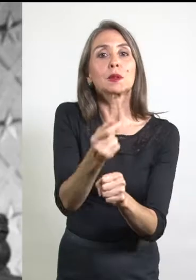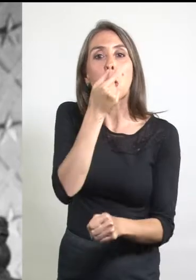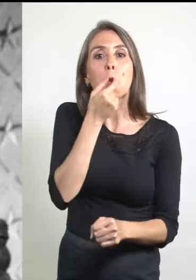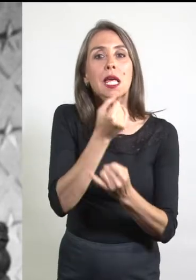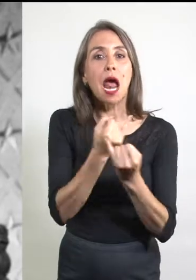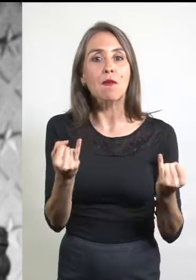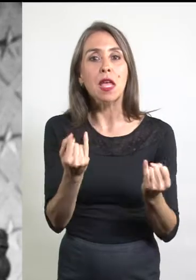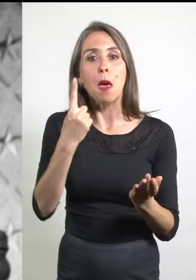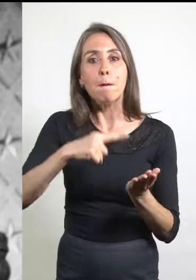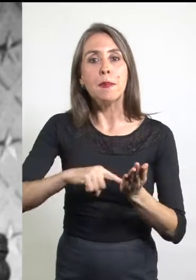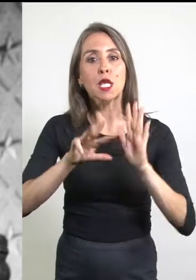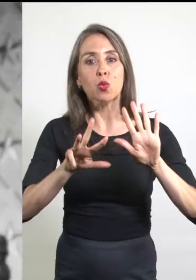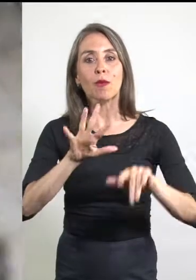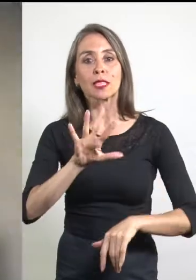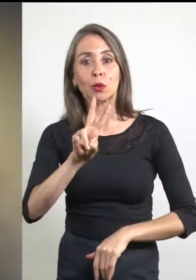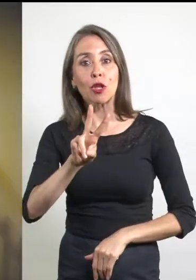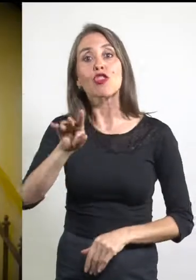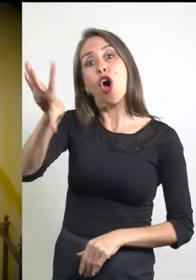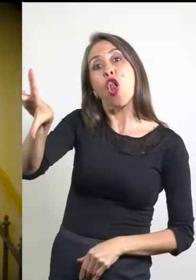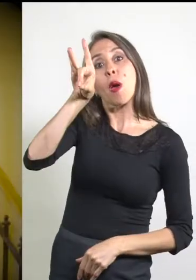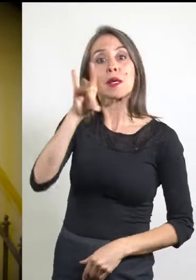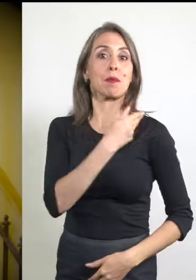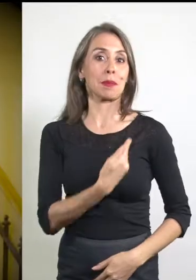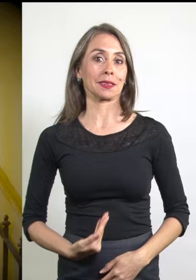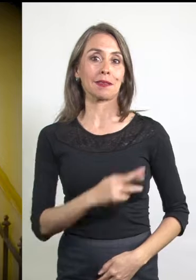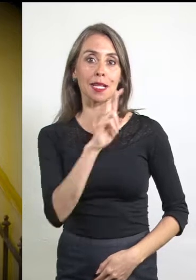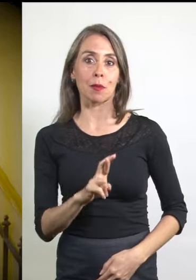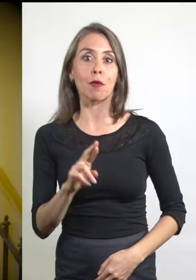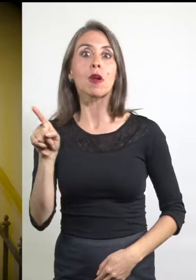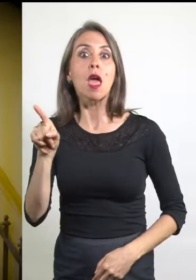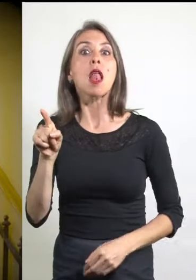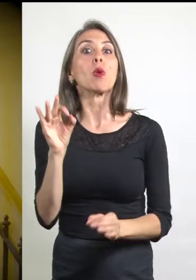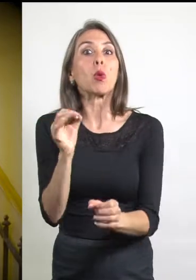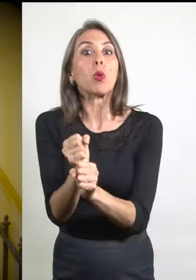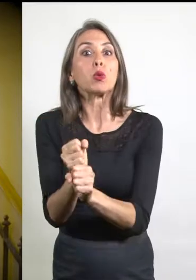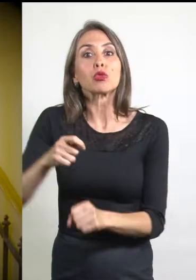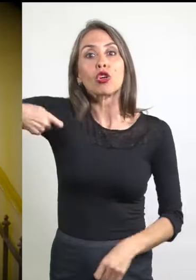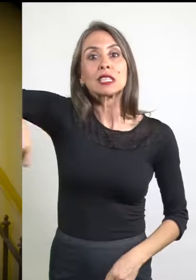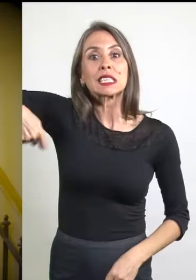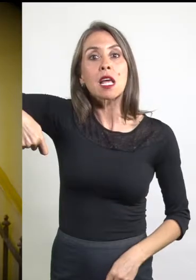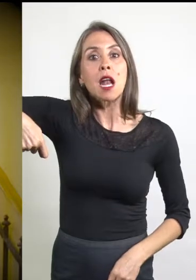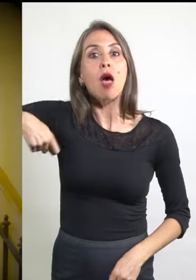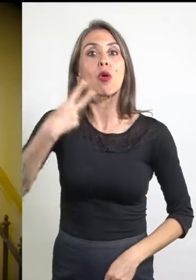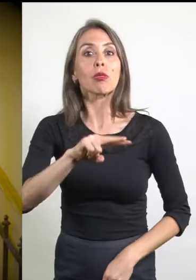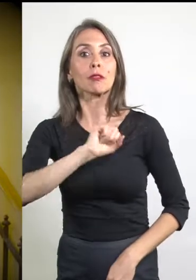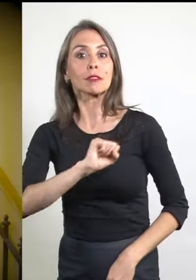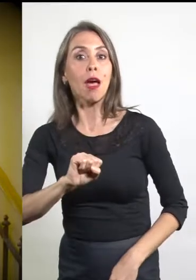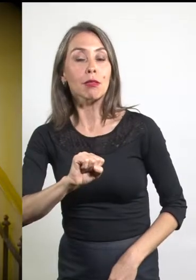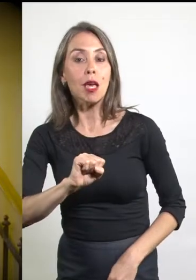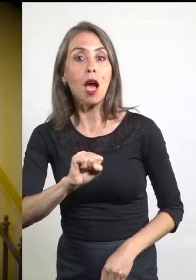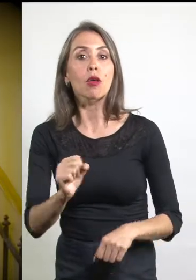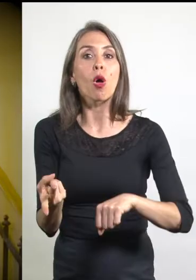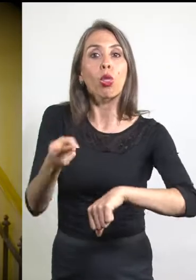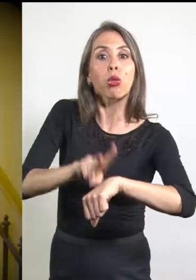1952, quien al ser elegido presidente de la República era senador por Santiago. Tuvo que hacerse una elección